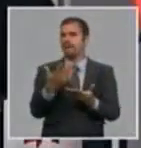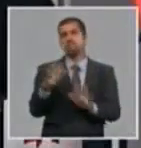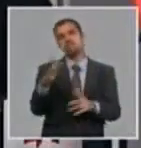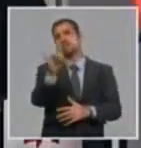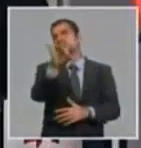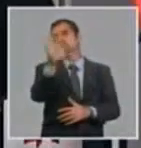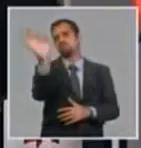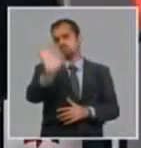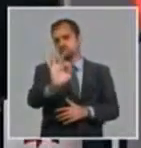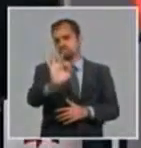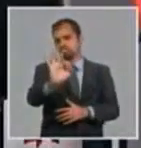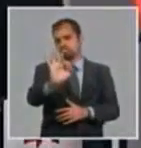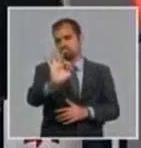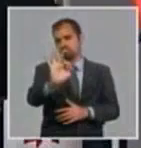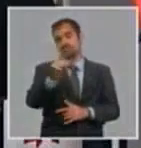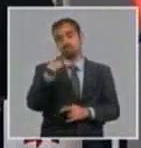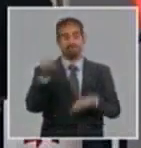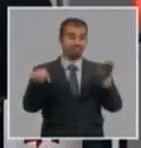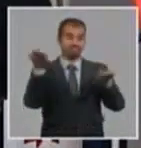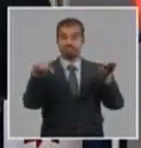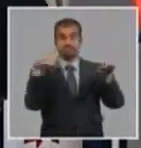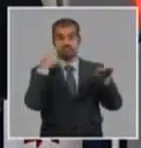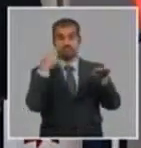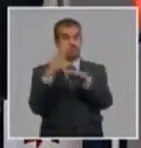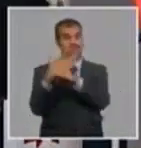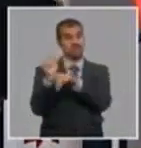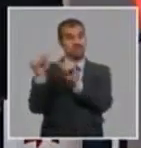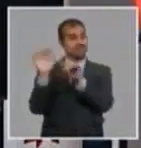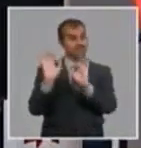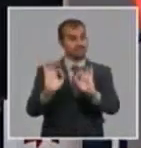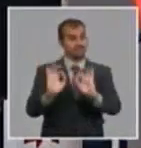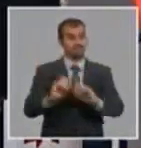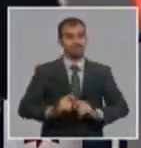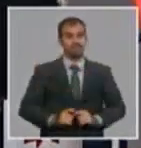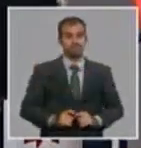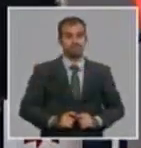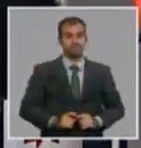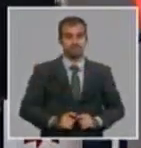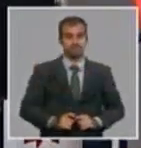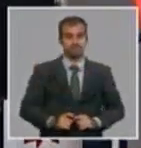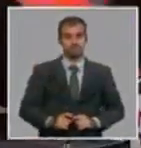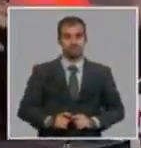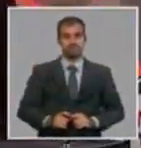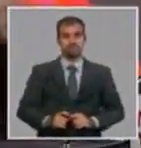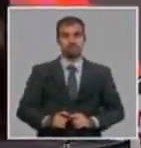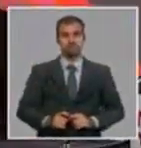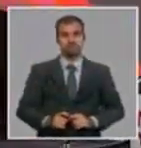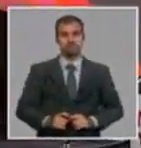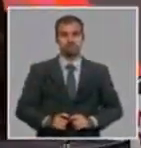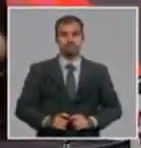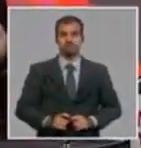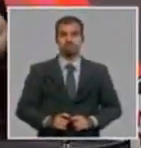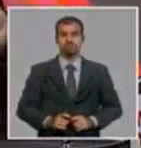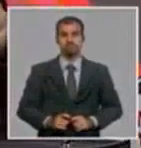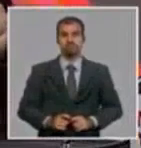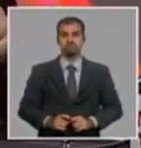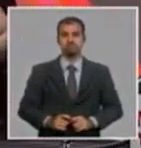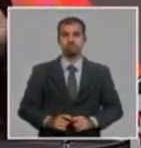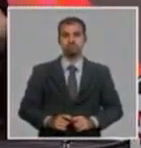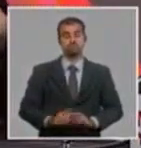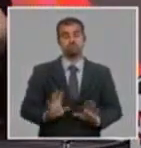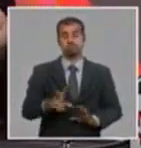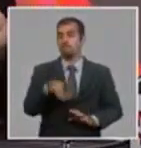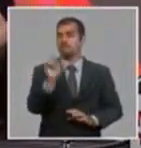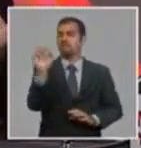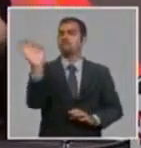15%. Esas son otras cosas que la diferencian y que la benefician. Y dice, no, pues... Y tiene un 20% ahí que queda para la inversión de la empresa. Un